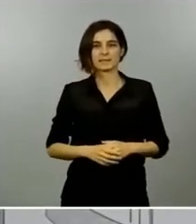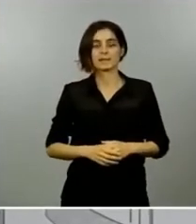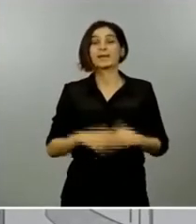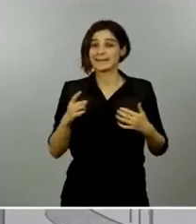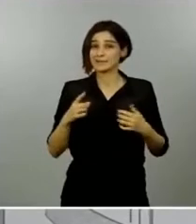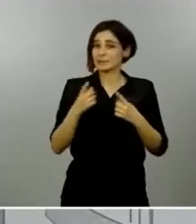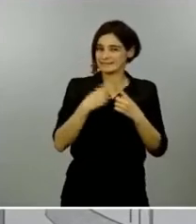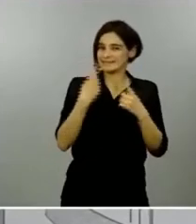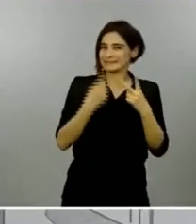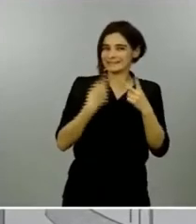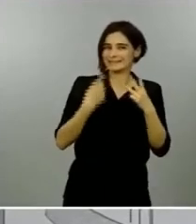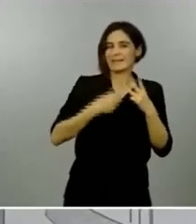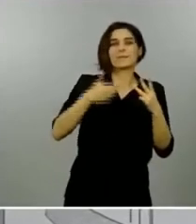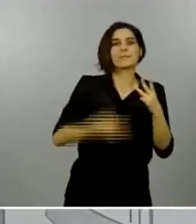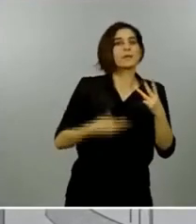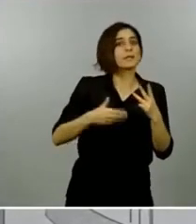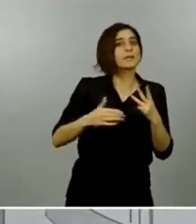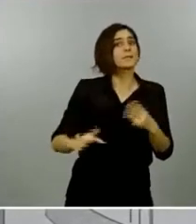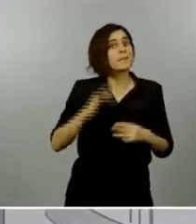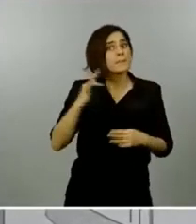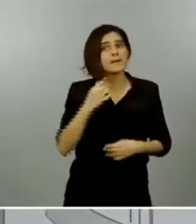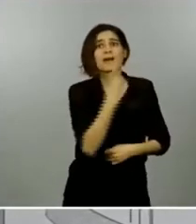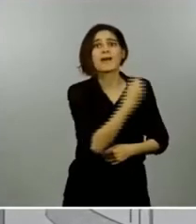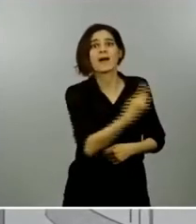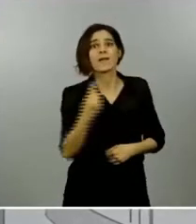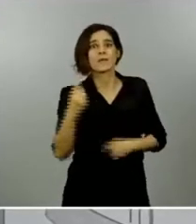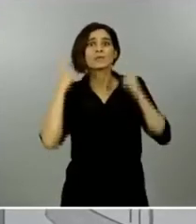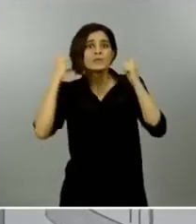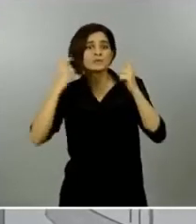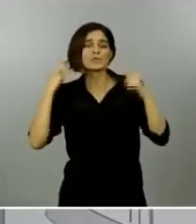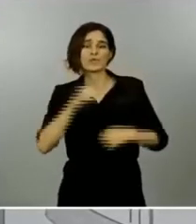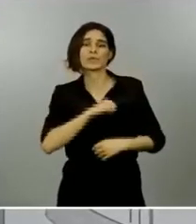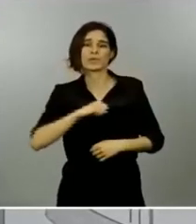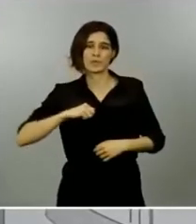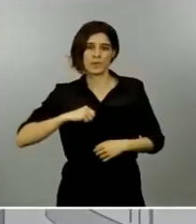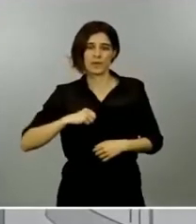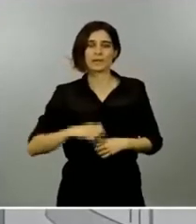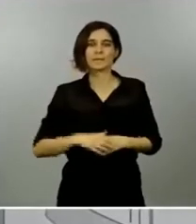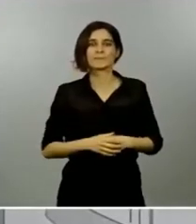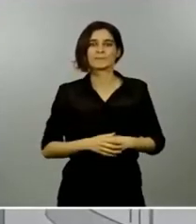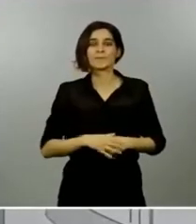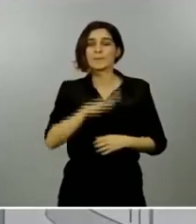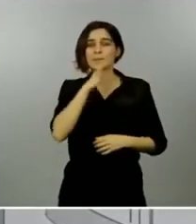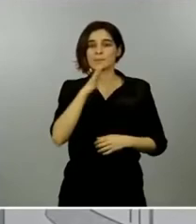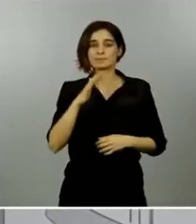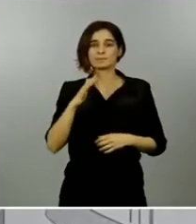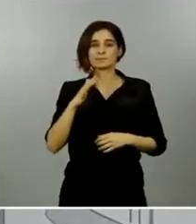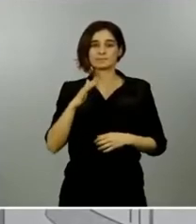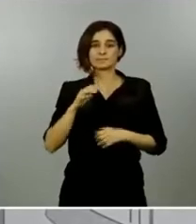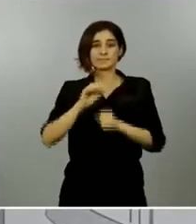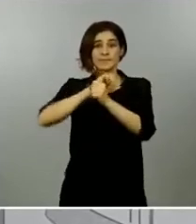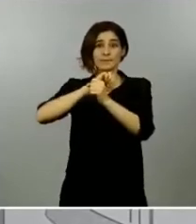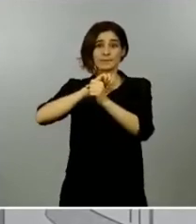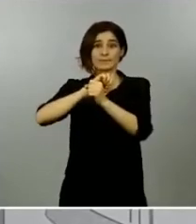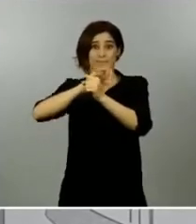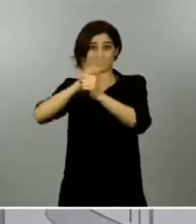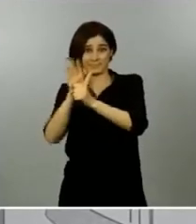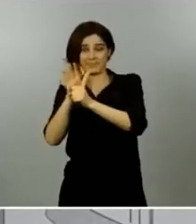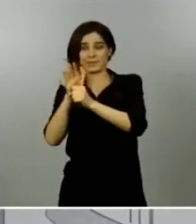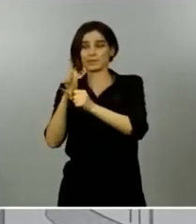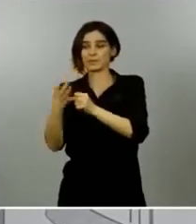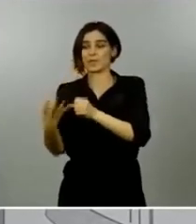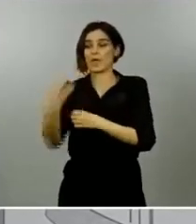persona. El virus puede sobrevivir fuera de los organismos humanos, pero solo un corto espacio de tiempo. El virus